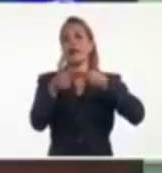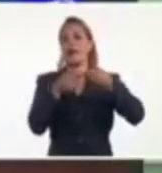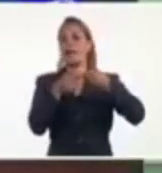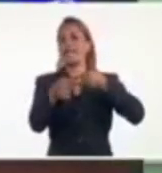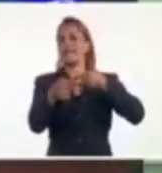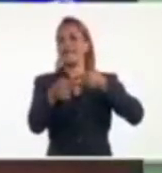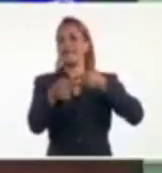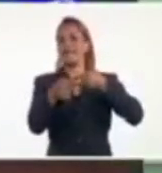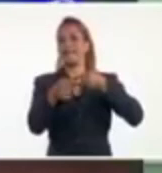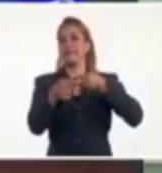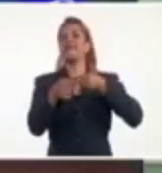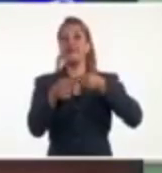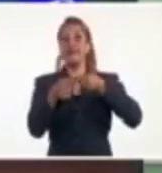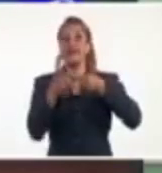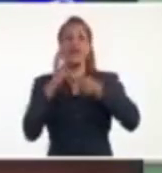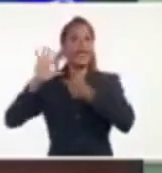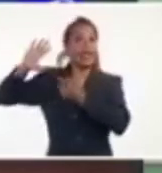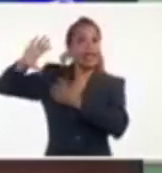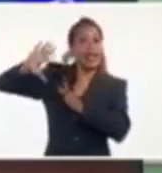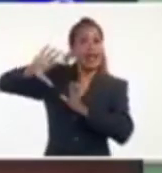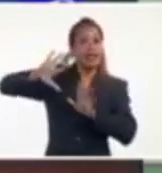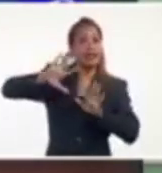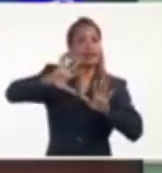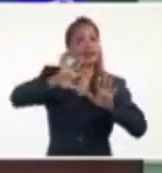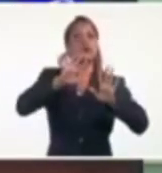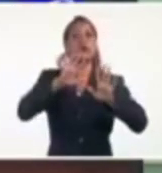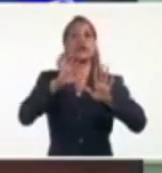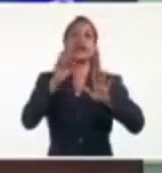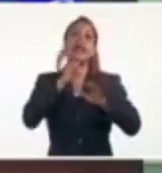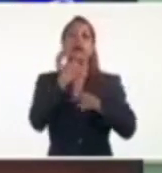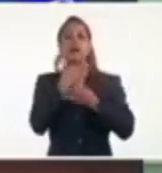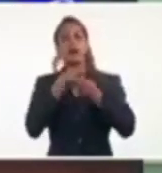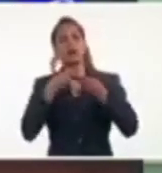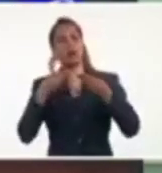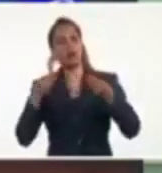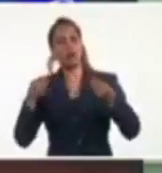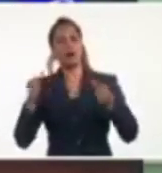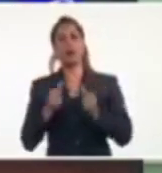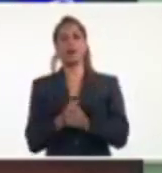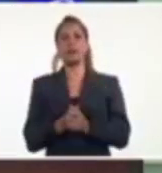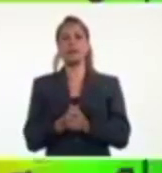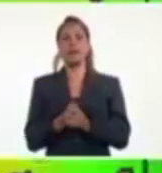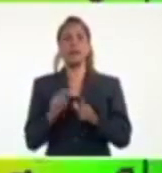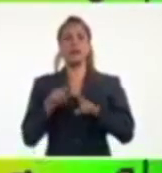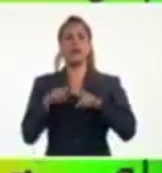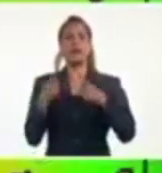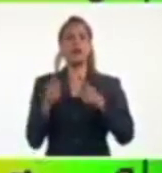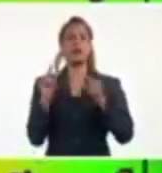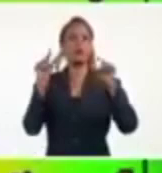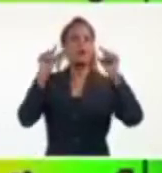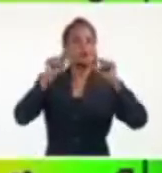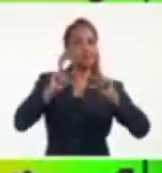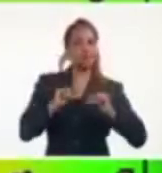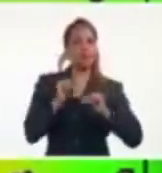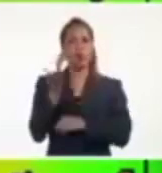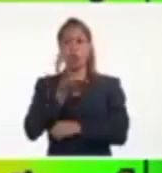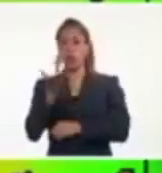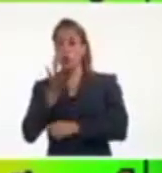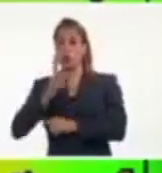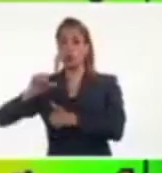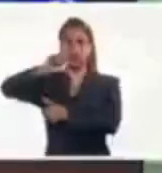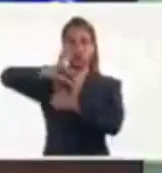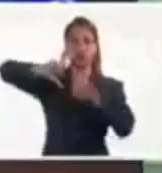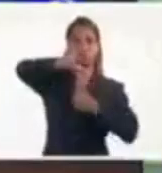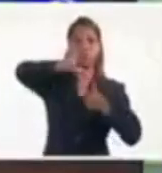el arrastre es mucho más débil. Y por eso es que disminuye la velocidad de traslación.